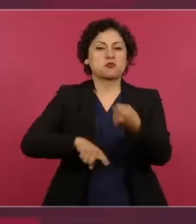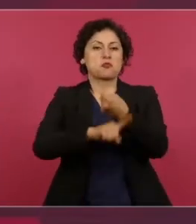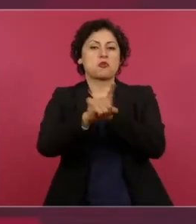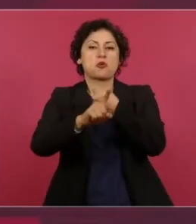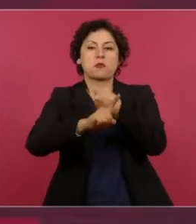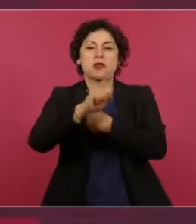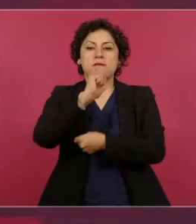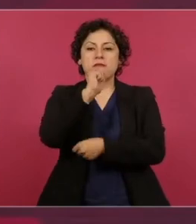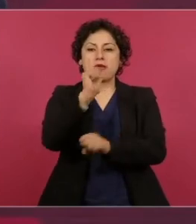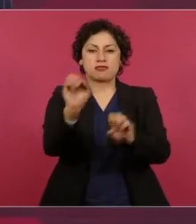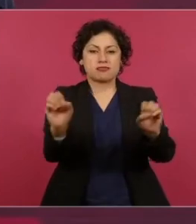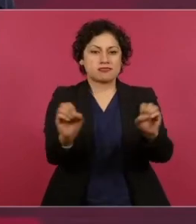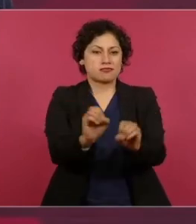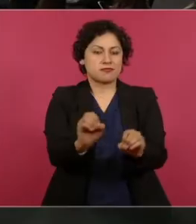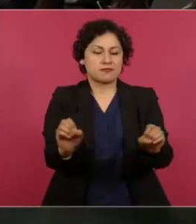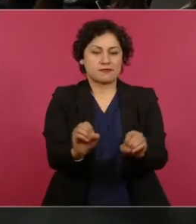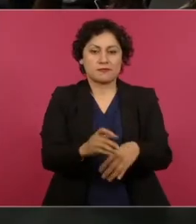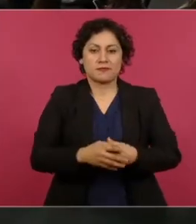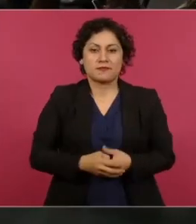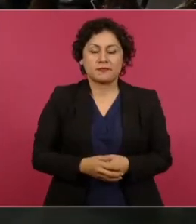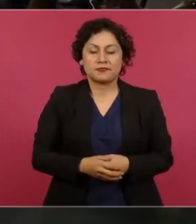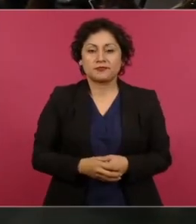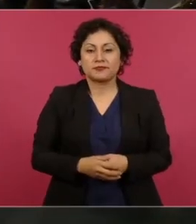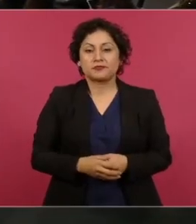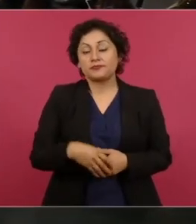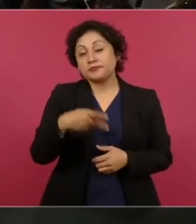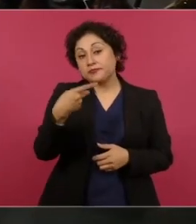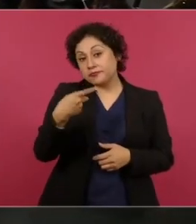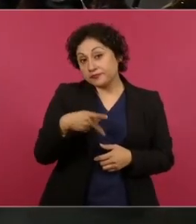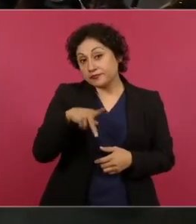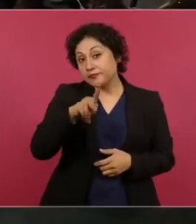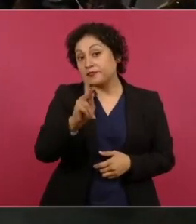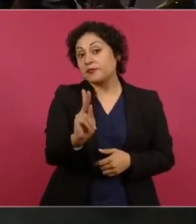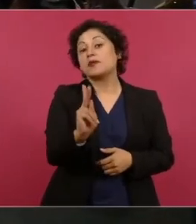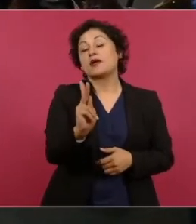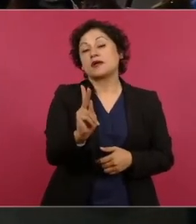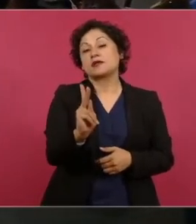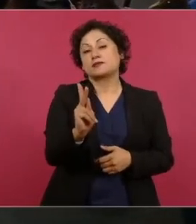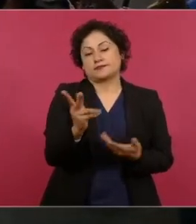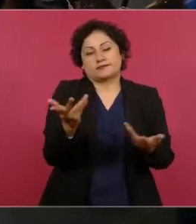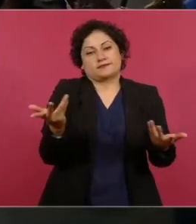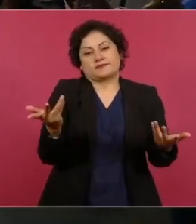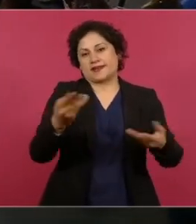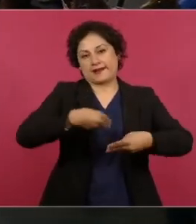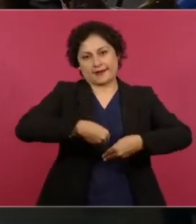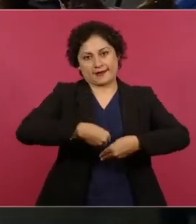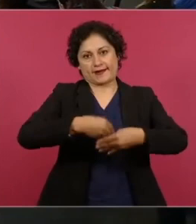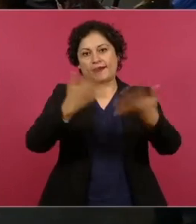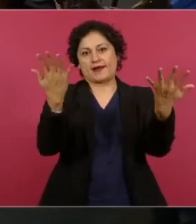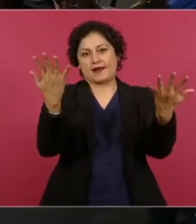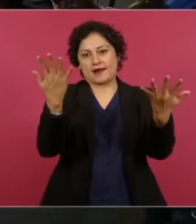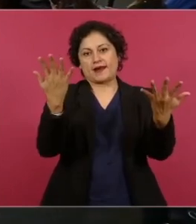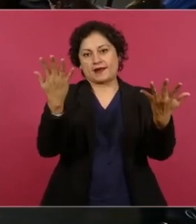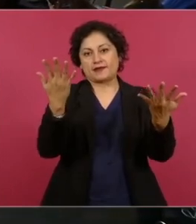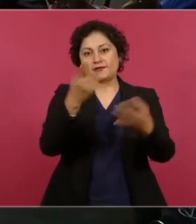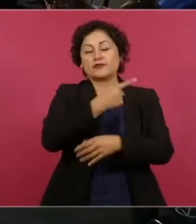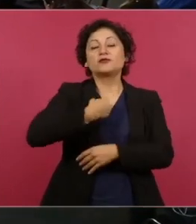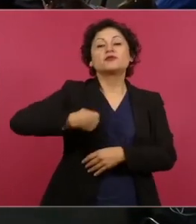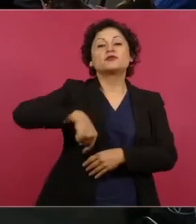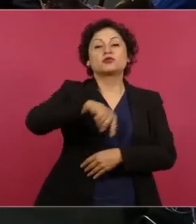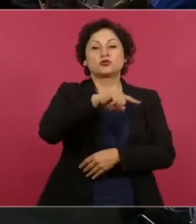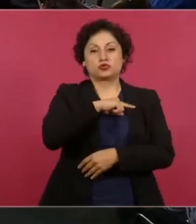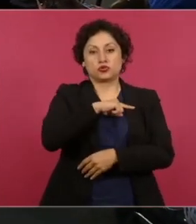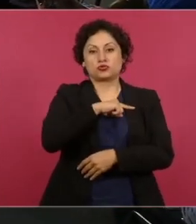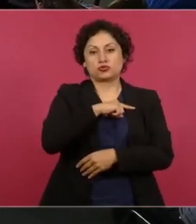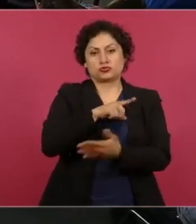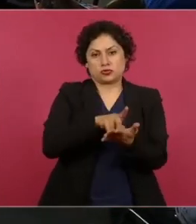sólo que tenemos el derecho de agregar una postdata,